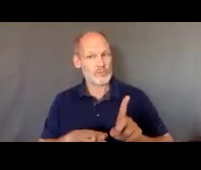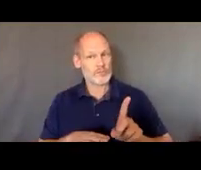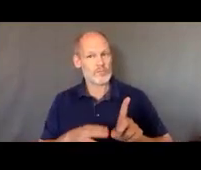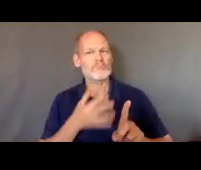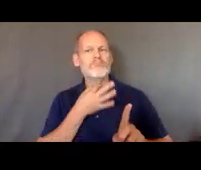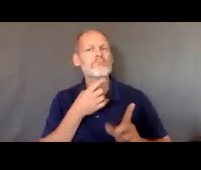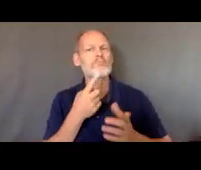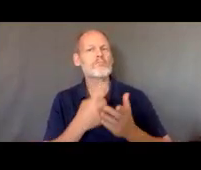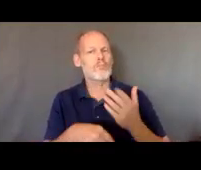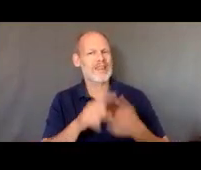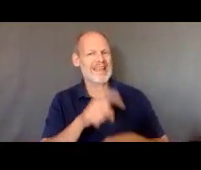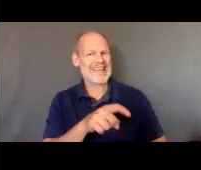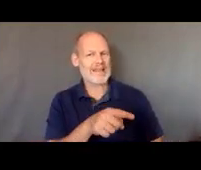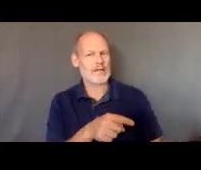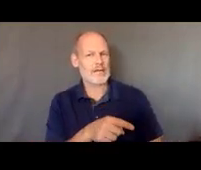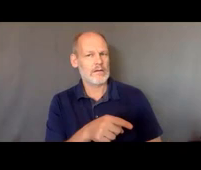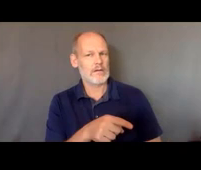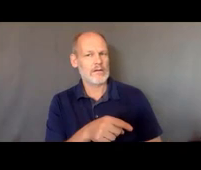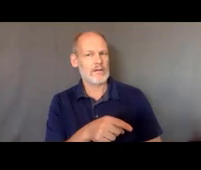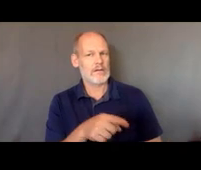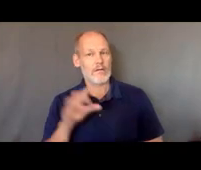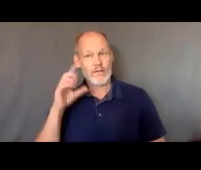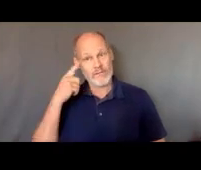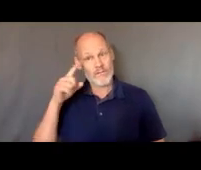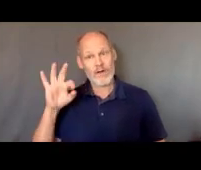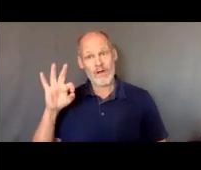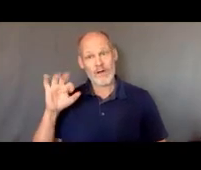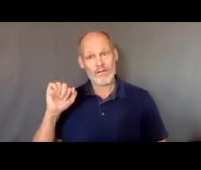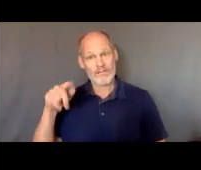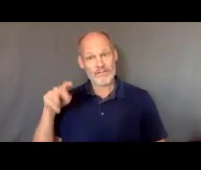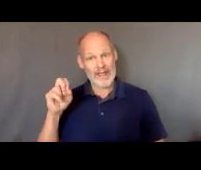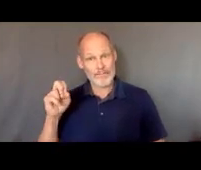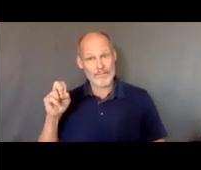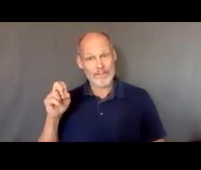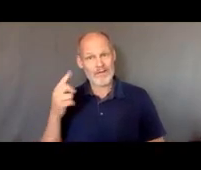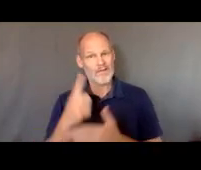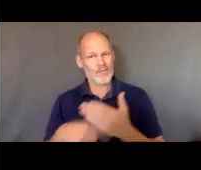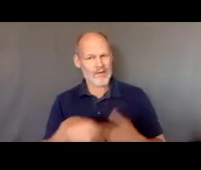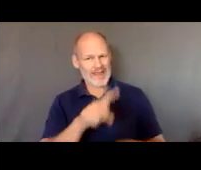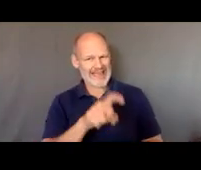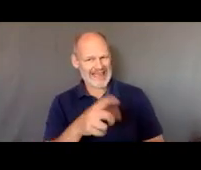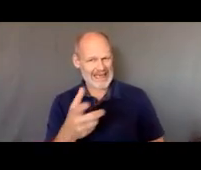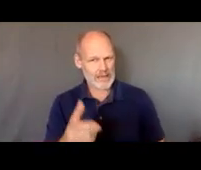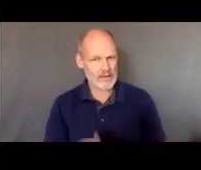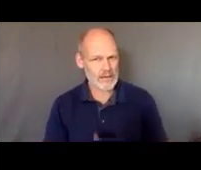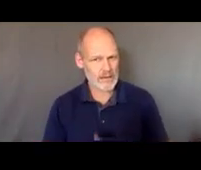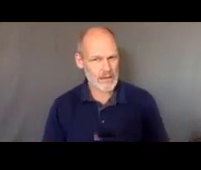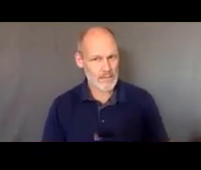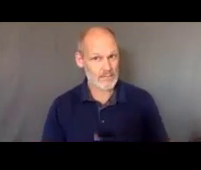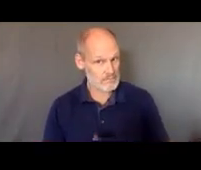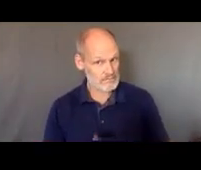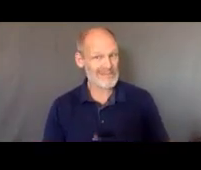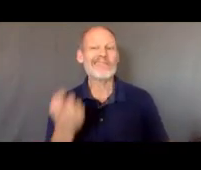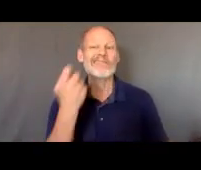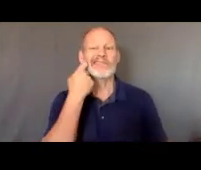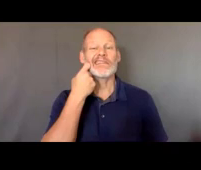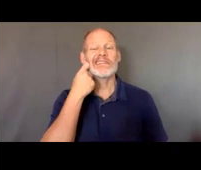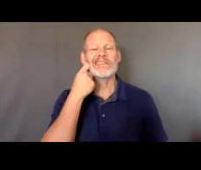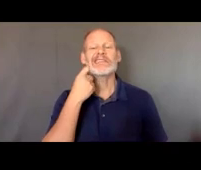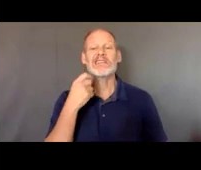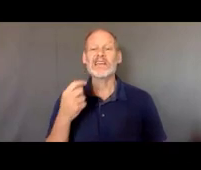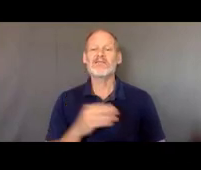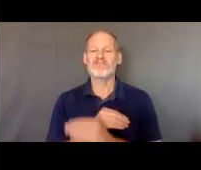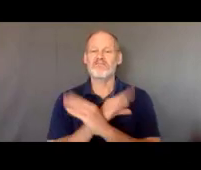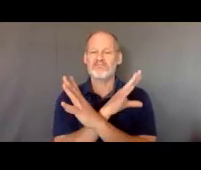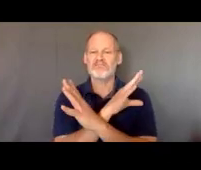para poder recibir FAPE y yo creo que lo que hubo una conferencia reciente